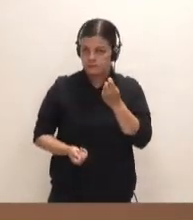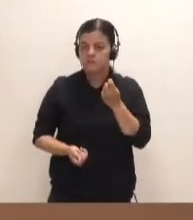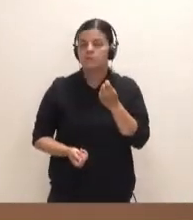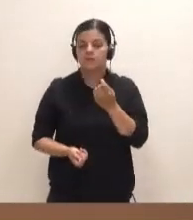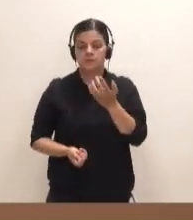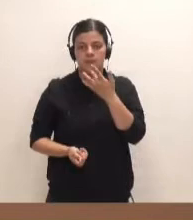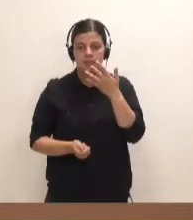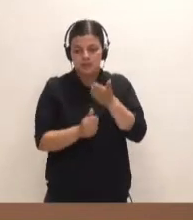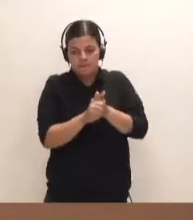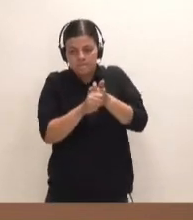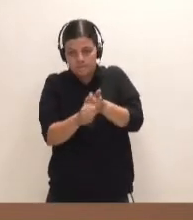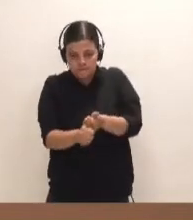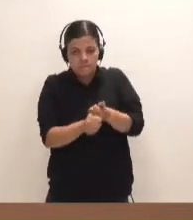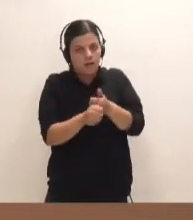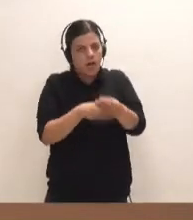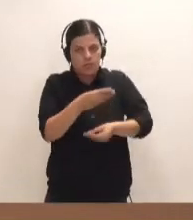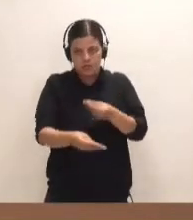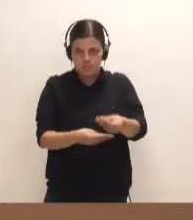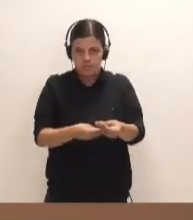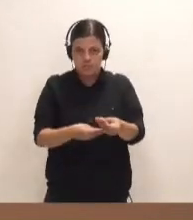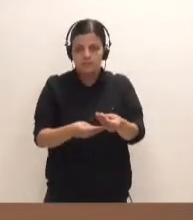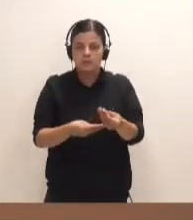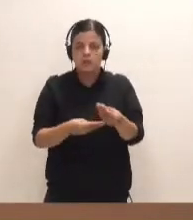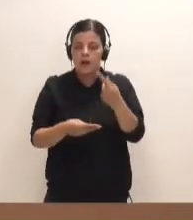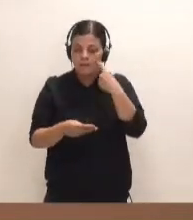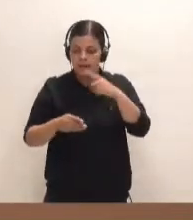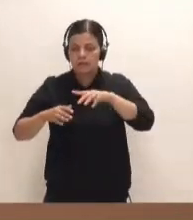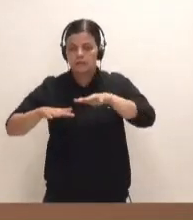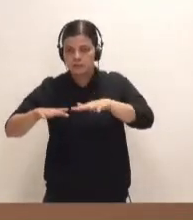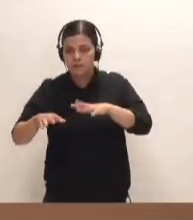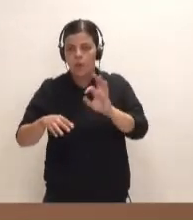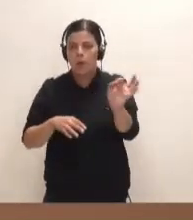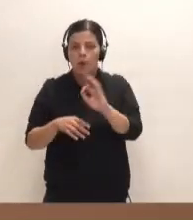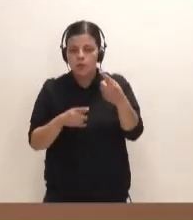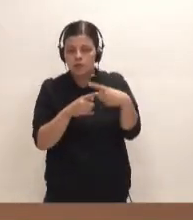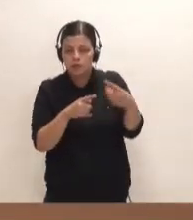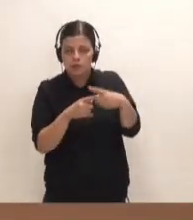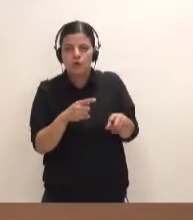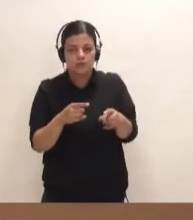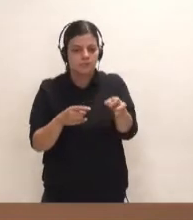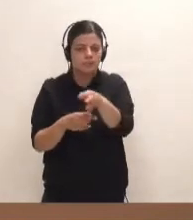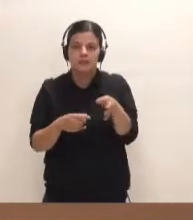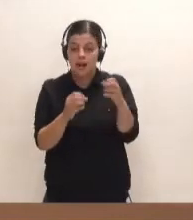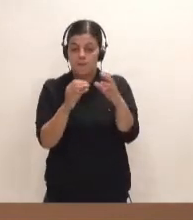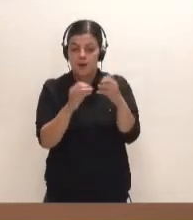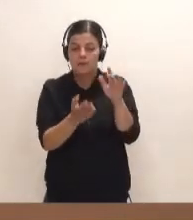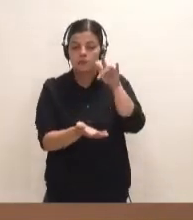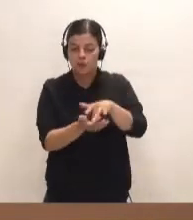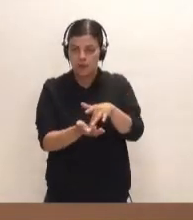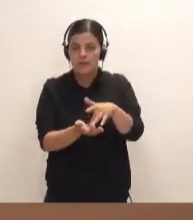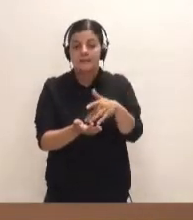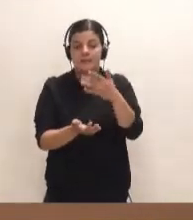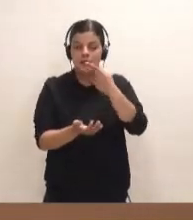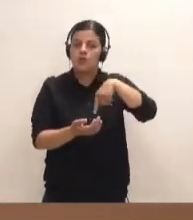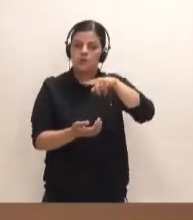si hacemos un seguimiento permanente de la actividad y del acontecer de la isla, por si fuera necesario que